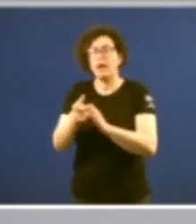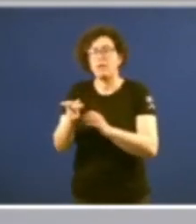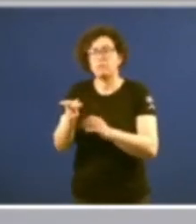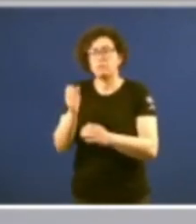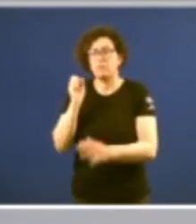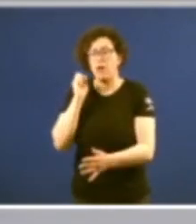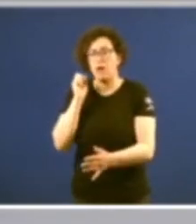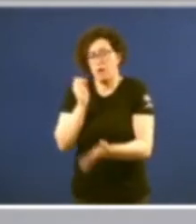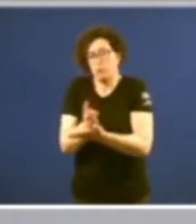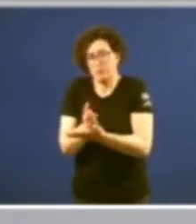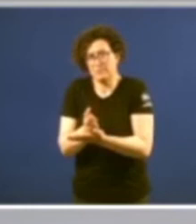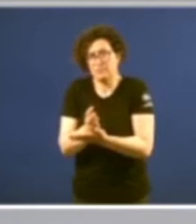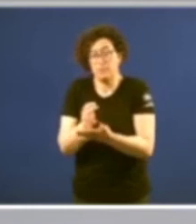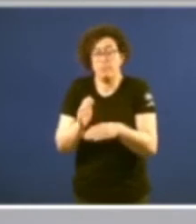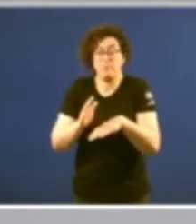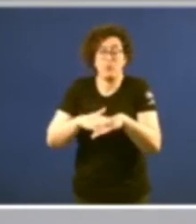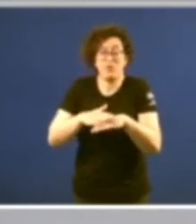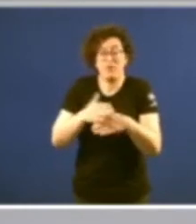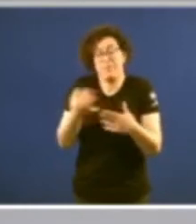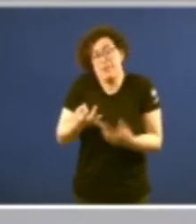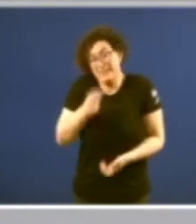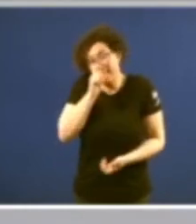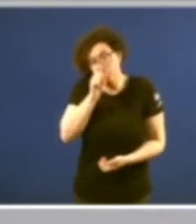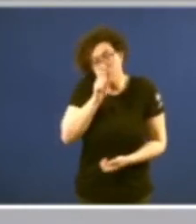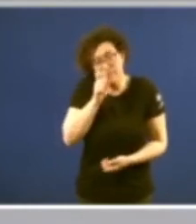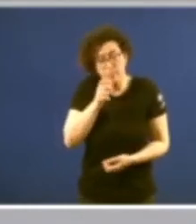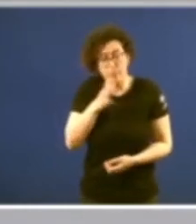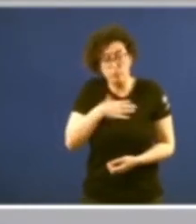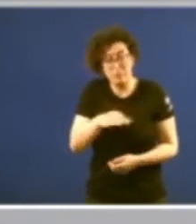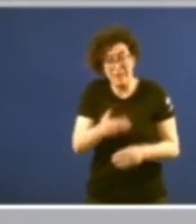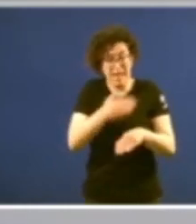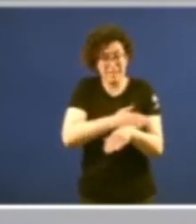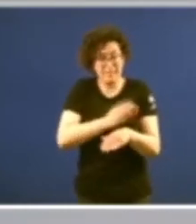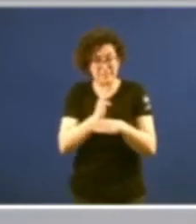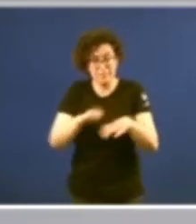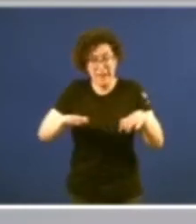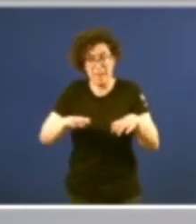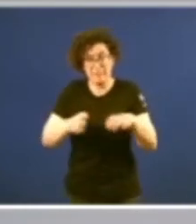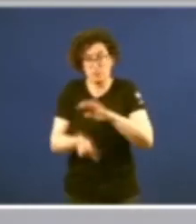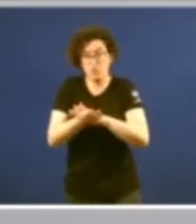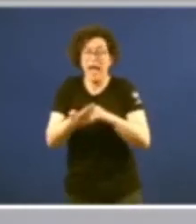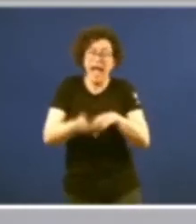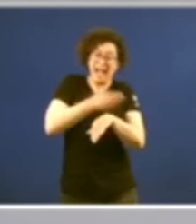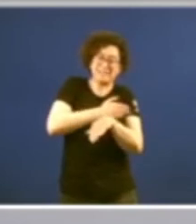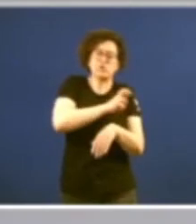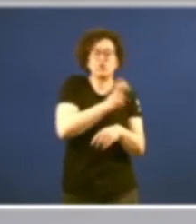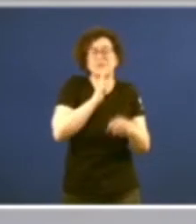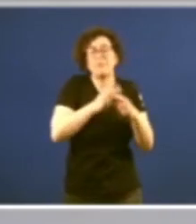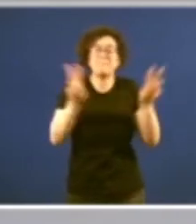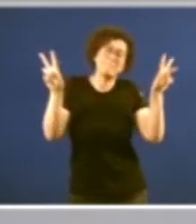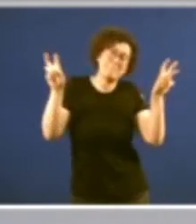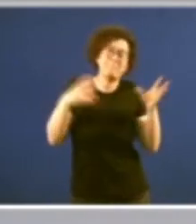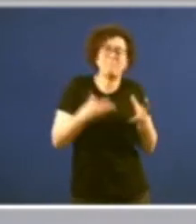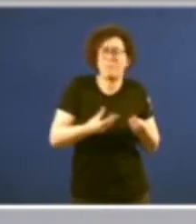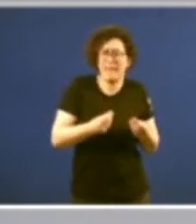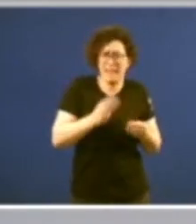na que cabe lembrar probablemente que antes de que existira este Parlamento houbo outro Parlamento de papel no que